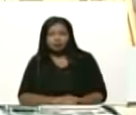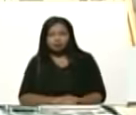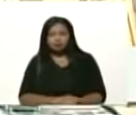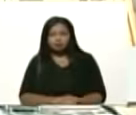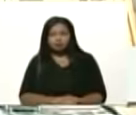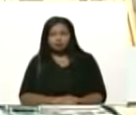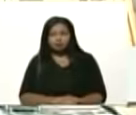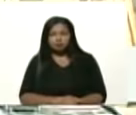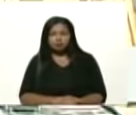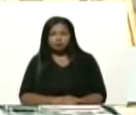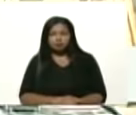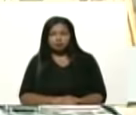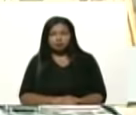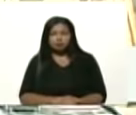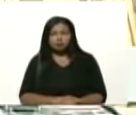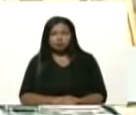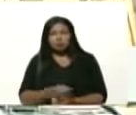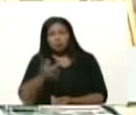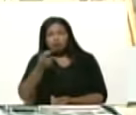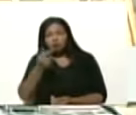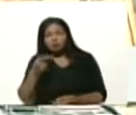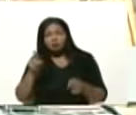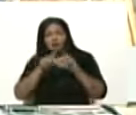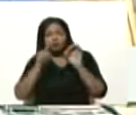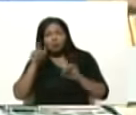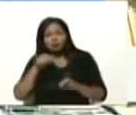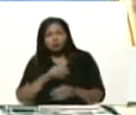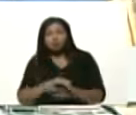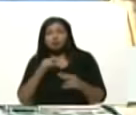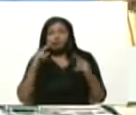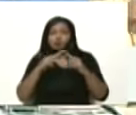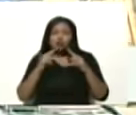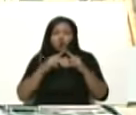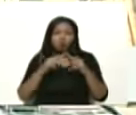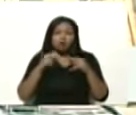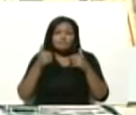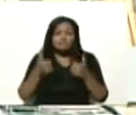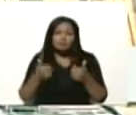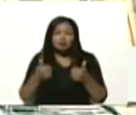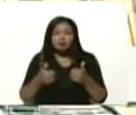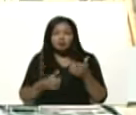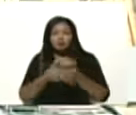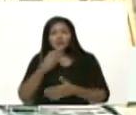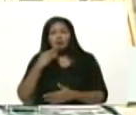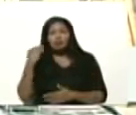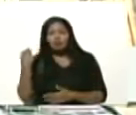reales y medios, además del Bolivita, que lo conozcan, los muchachos, los más jóvenes.